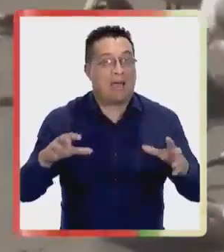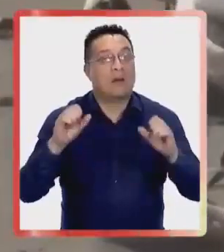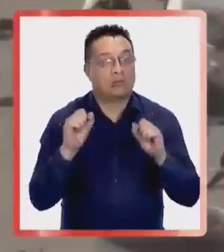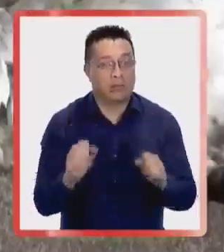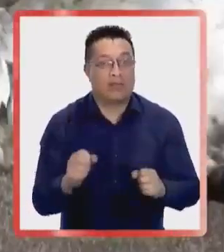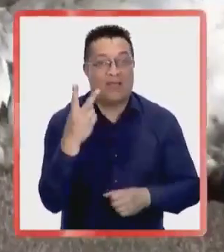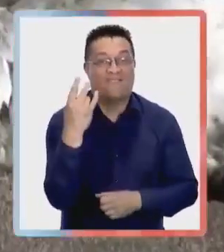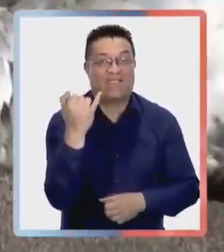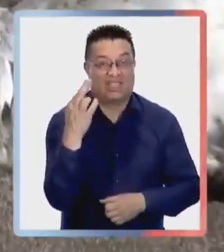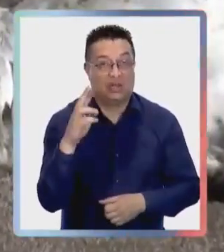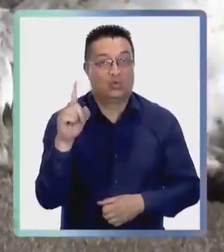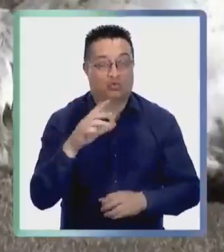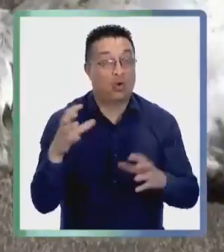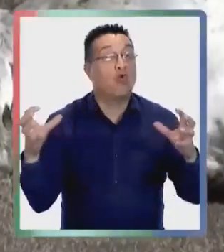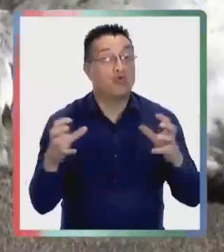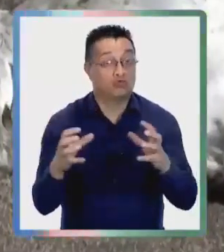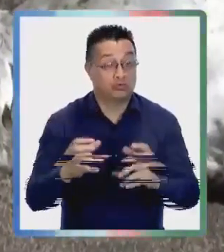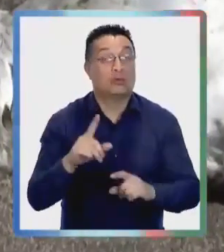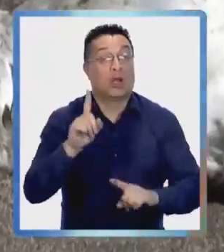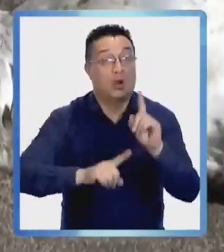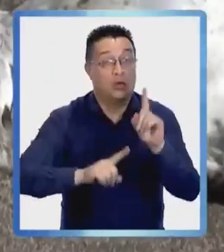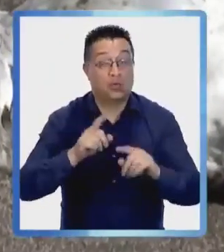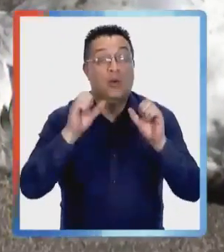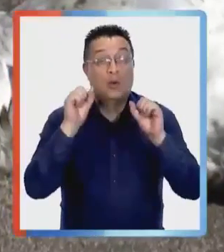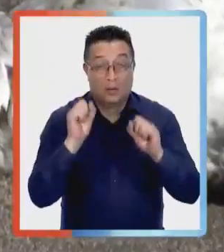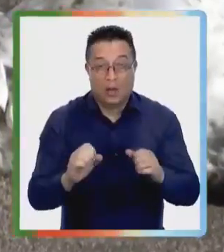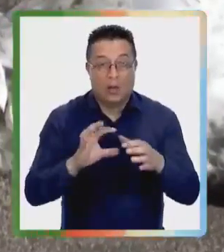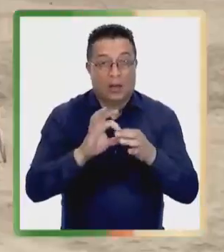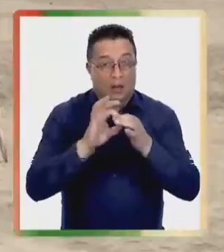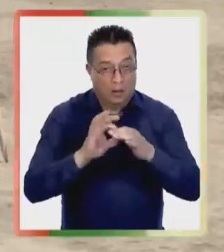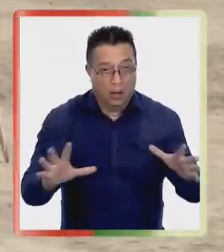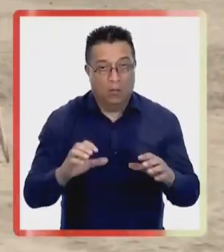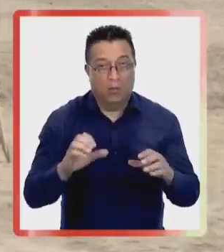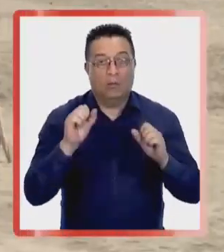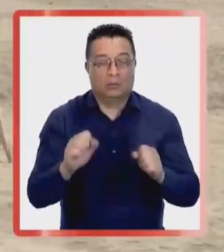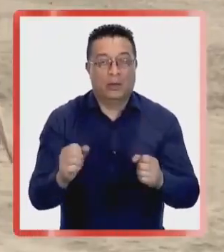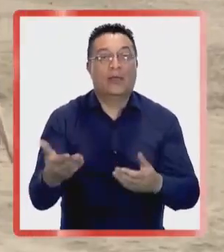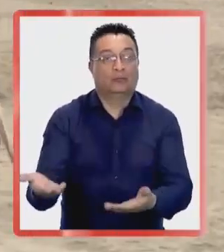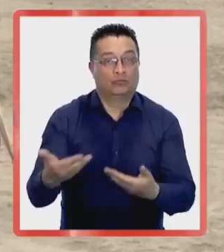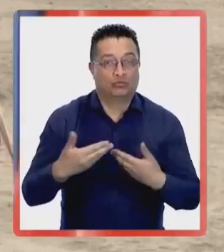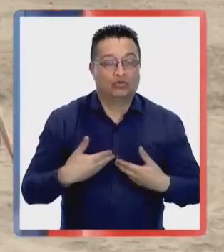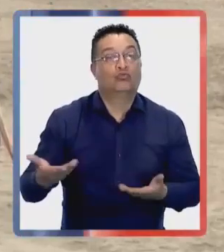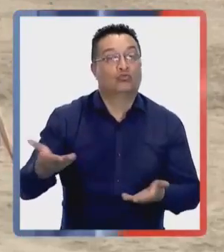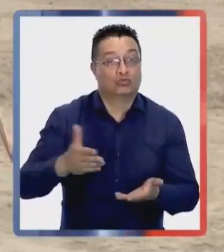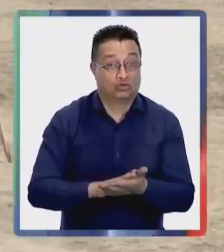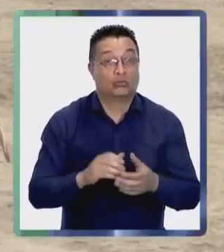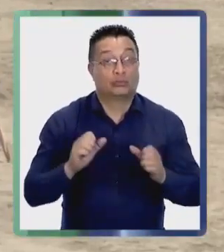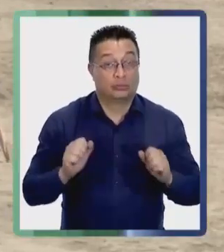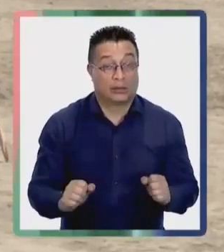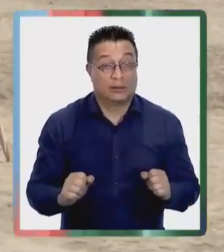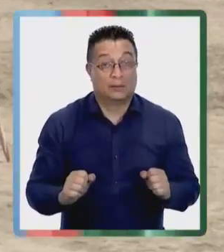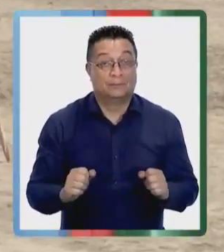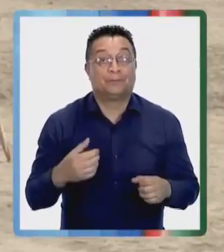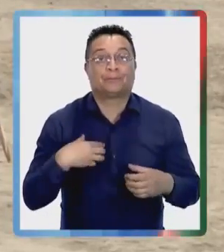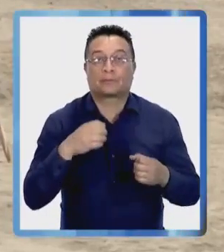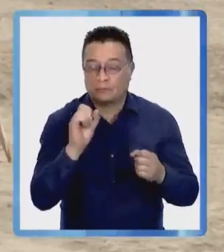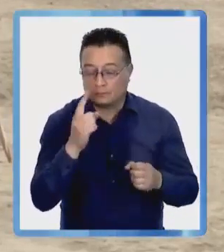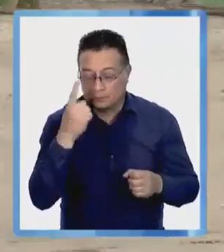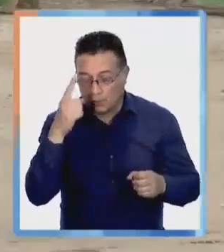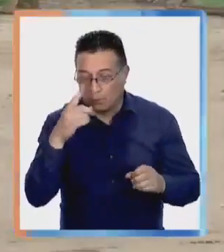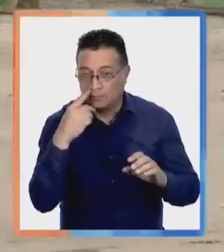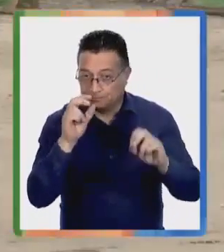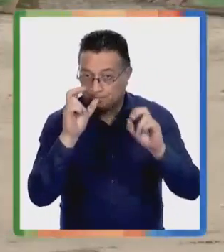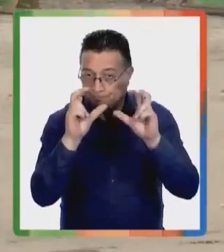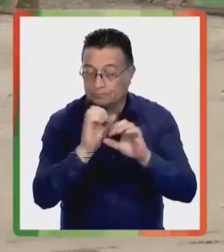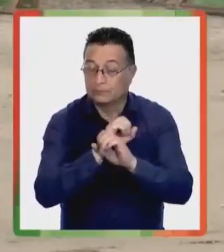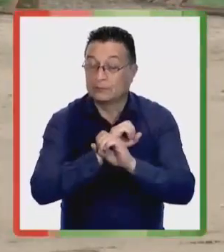deriva en un compromiso mayor. Es un virus muy invasivo y en algunos casos el cuadro puede ser grave y podría provocar incluso la